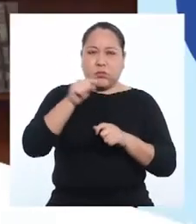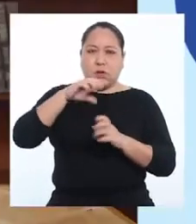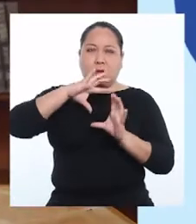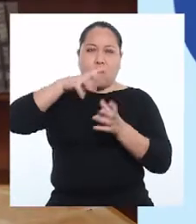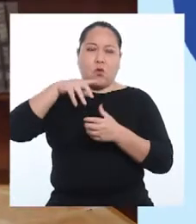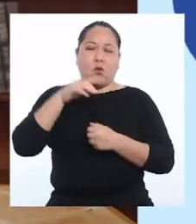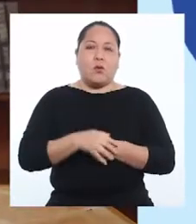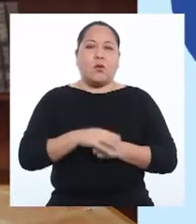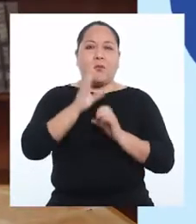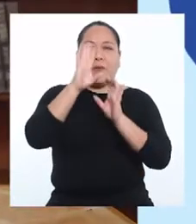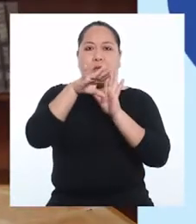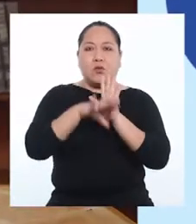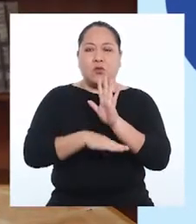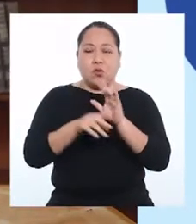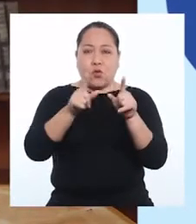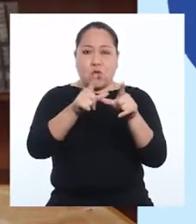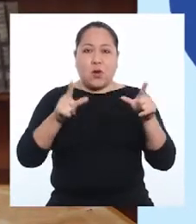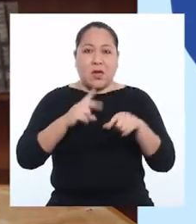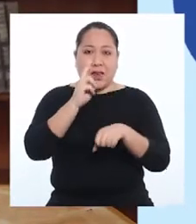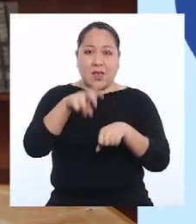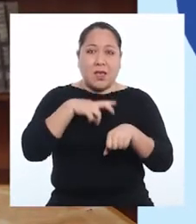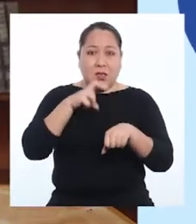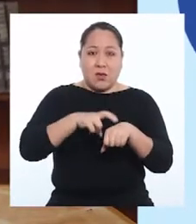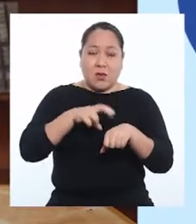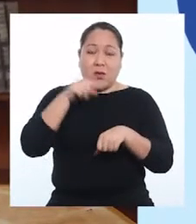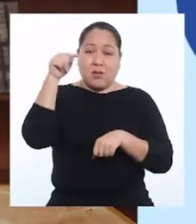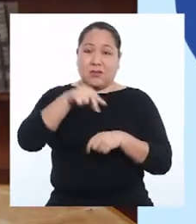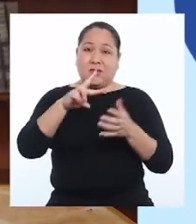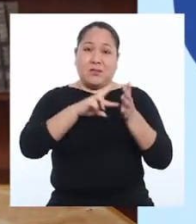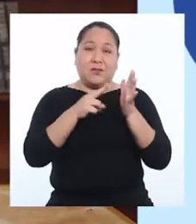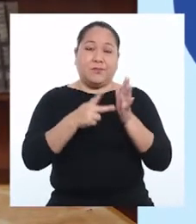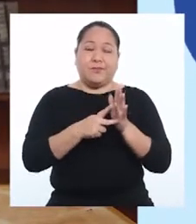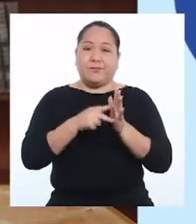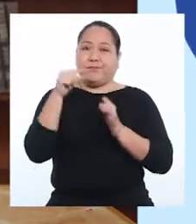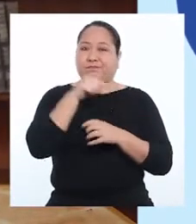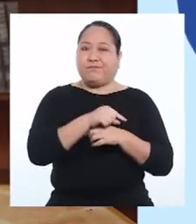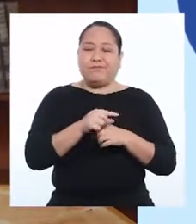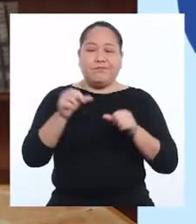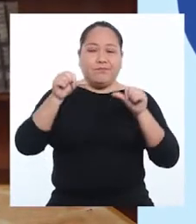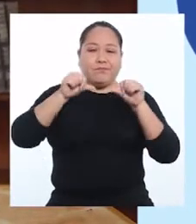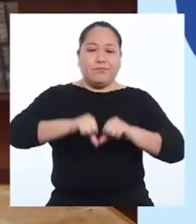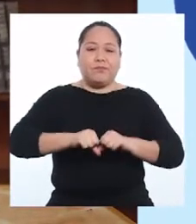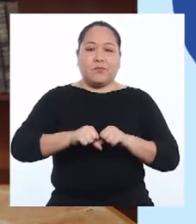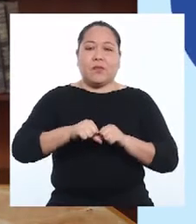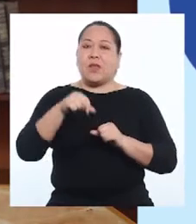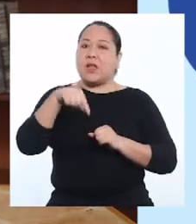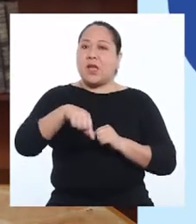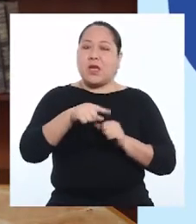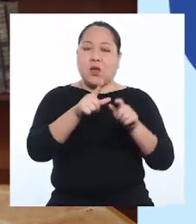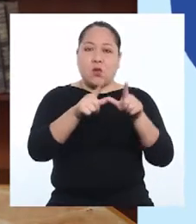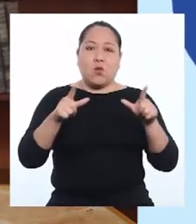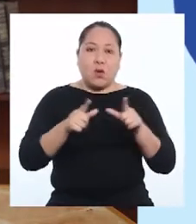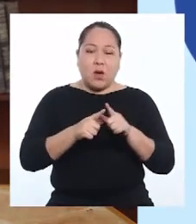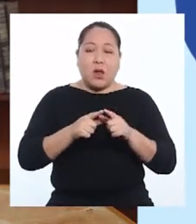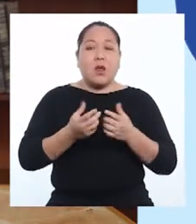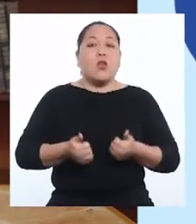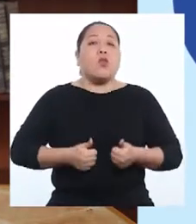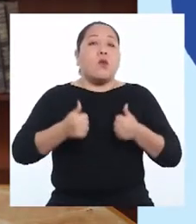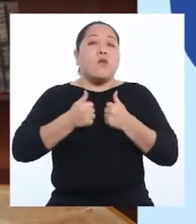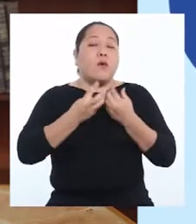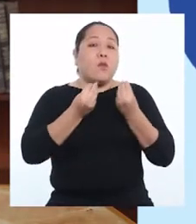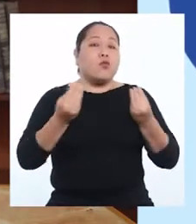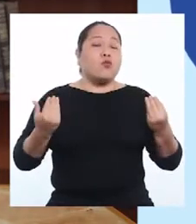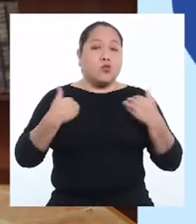degradación del hábitat de muchas especies. Por ejemplo, se han observado cambios radicales en el